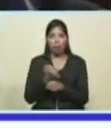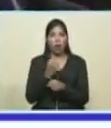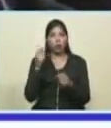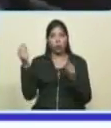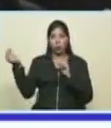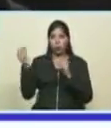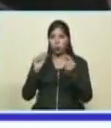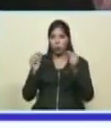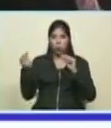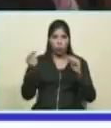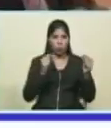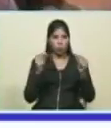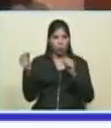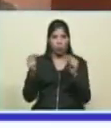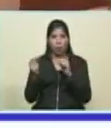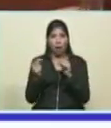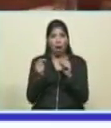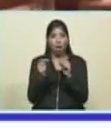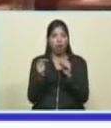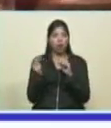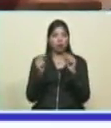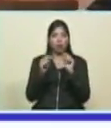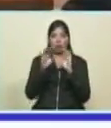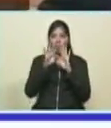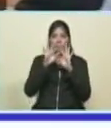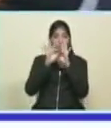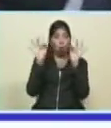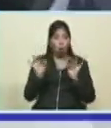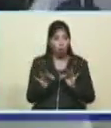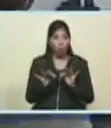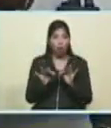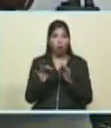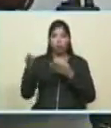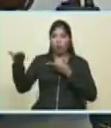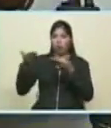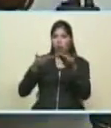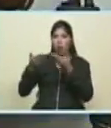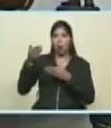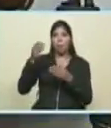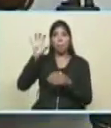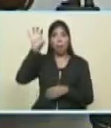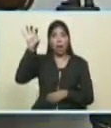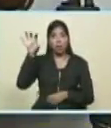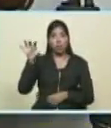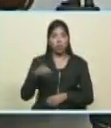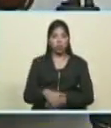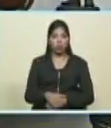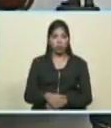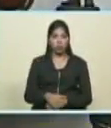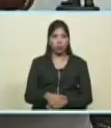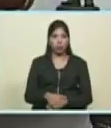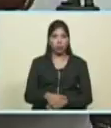construyendo un nuevo mapa de trabajo conjunto de cooperación con argelia surgió un nuevo mapa